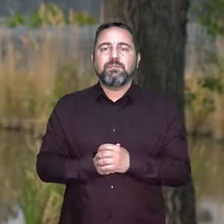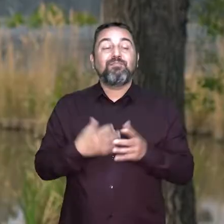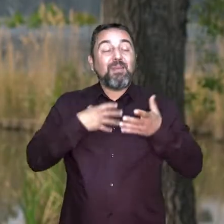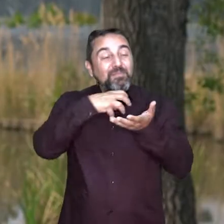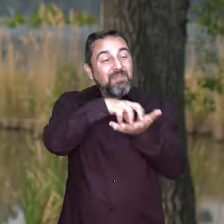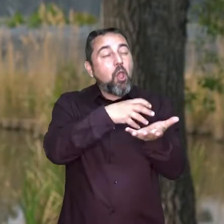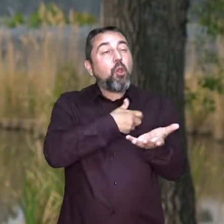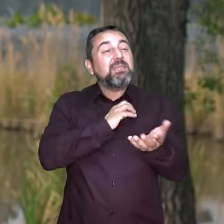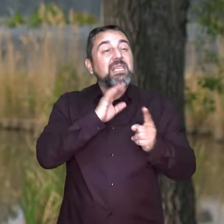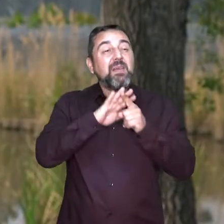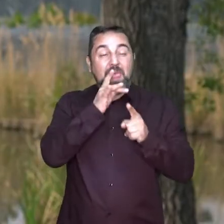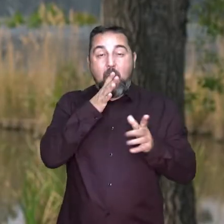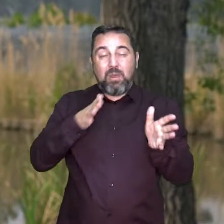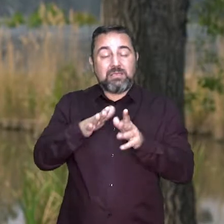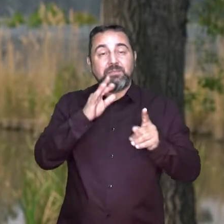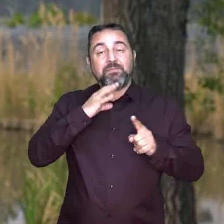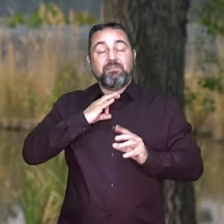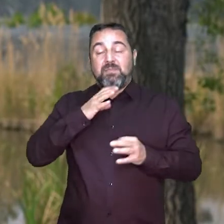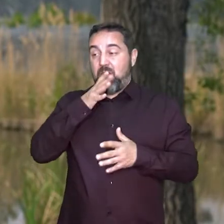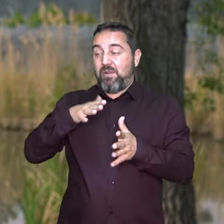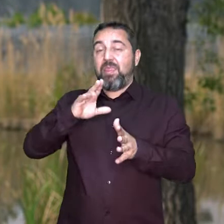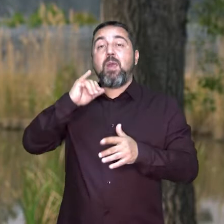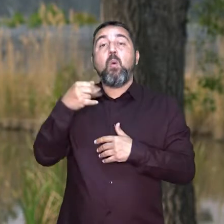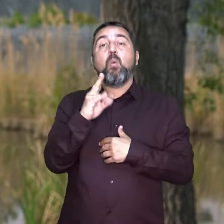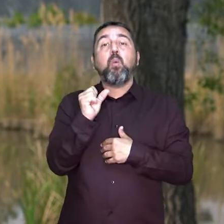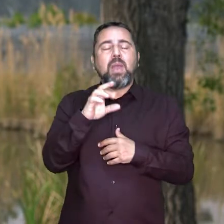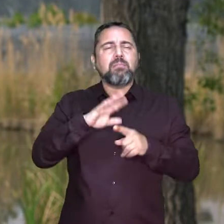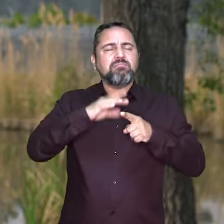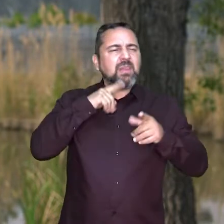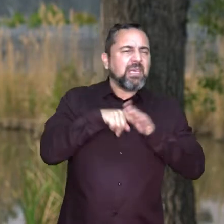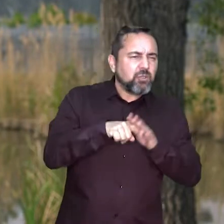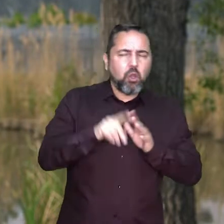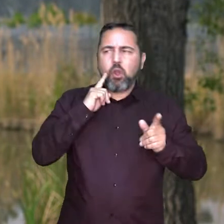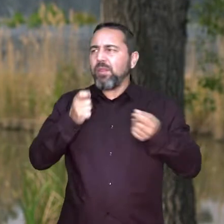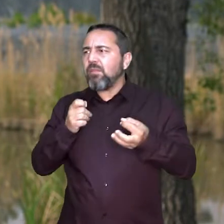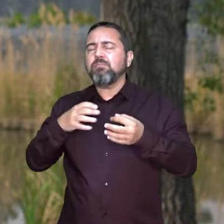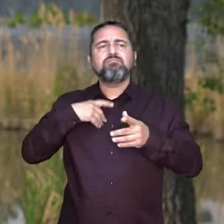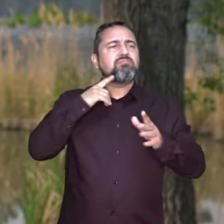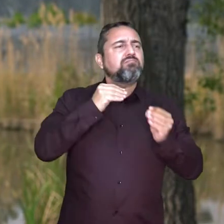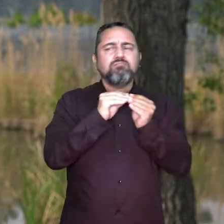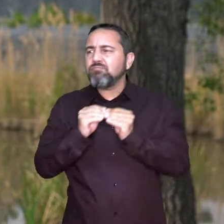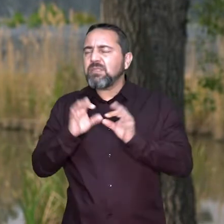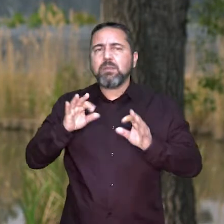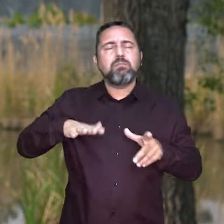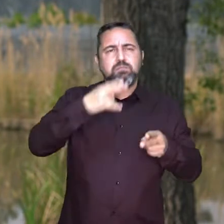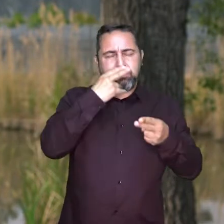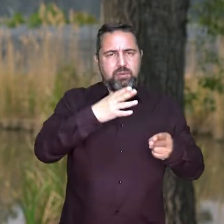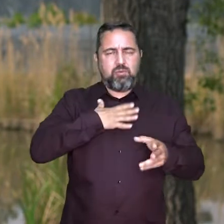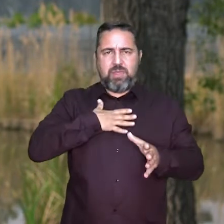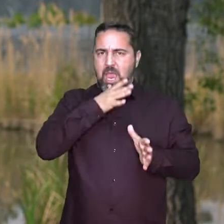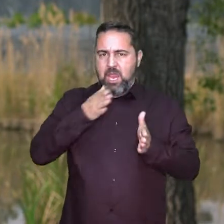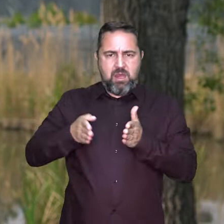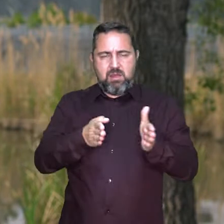La Comisaría de Aguas de la Confederación Hidrográfica del Jucar se encarga de la gestión, ordenación y protección del dominio público hidráulico. Para ello,